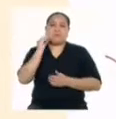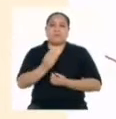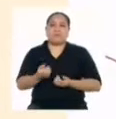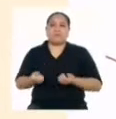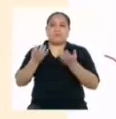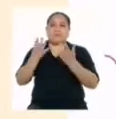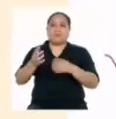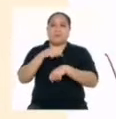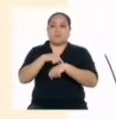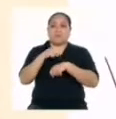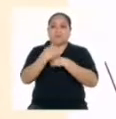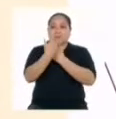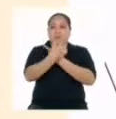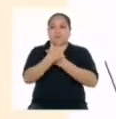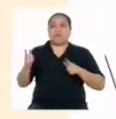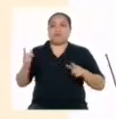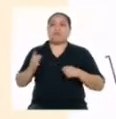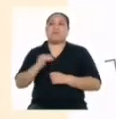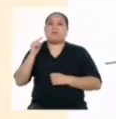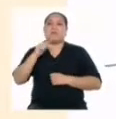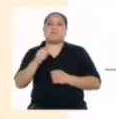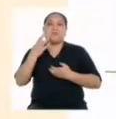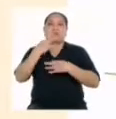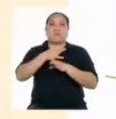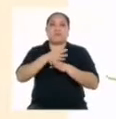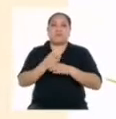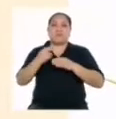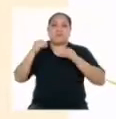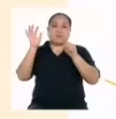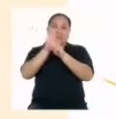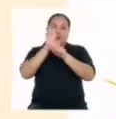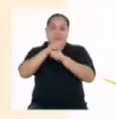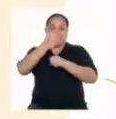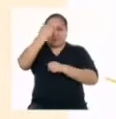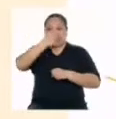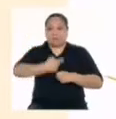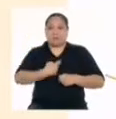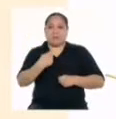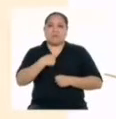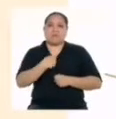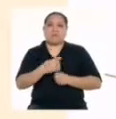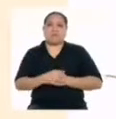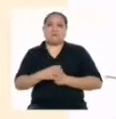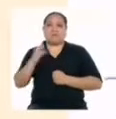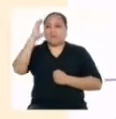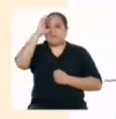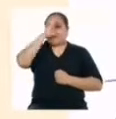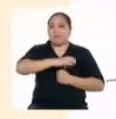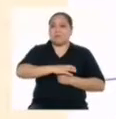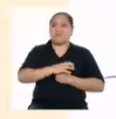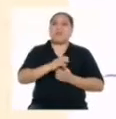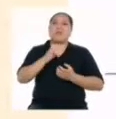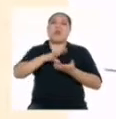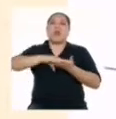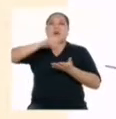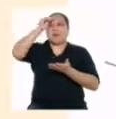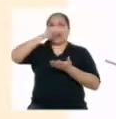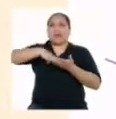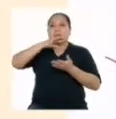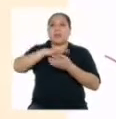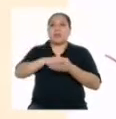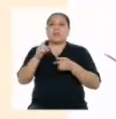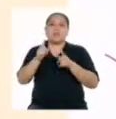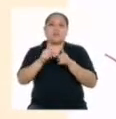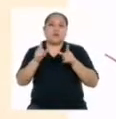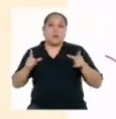estamos otorgándole al tiempo libre una dimensión de enriquecimiento personal. En definitiva, educarnos respecto a la importancia de los